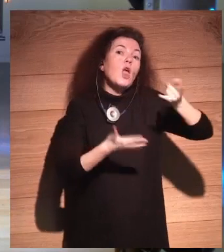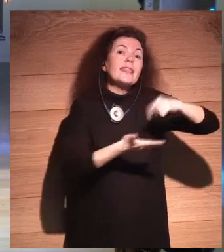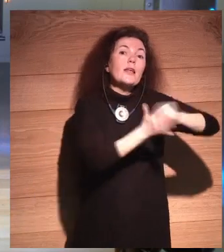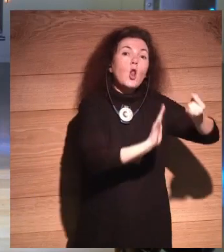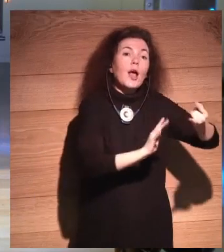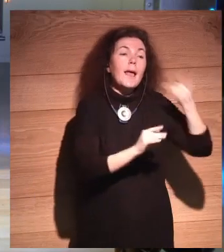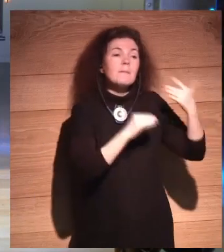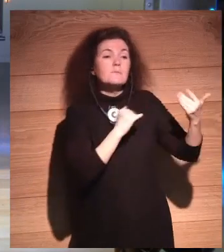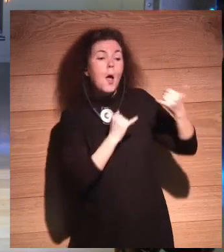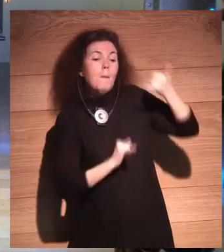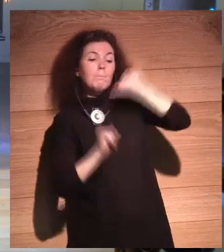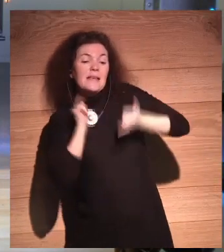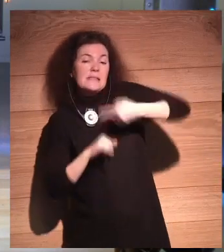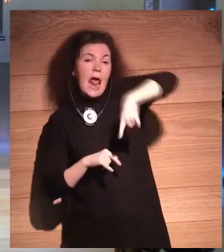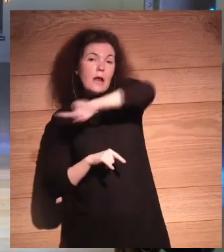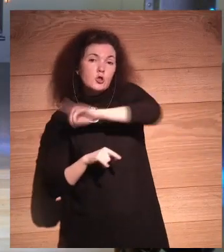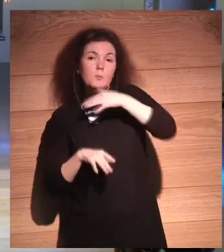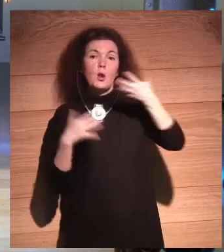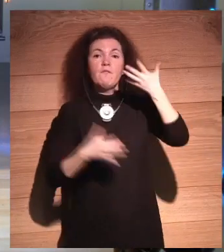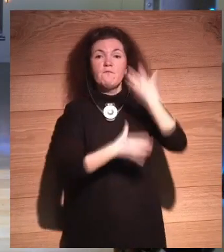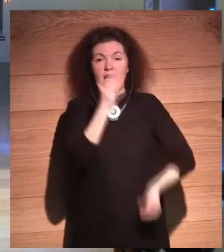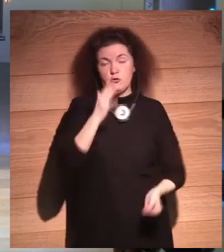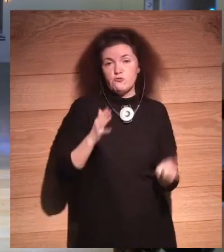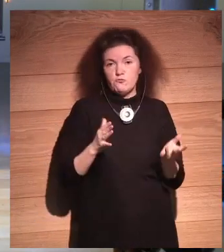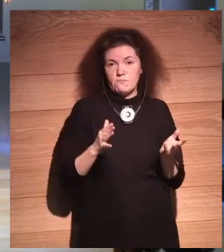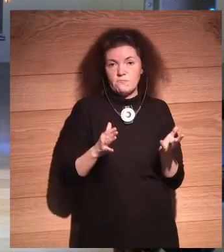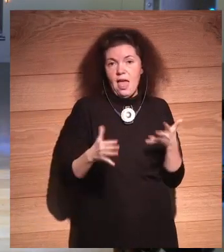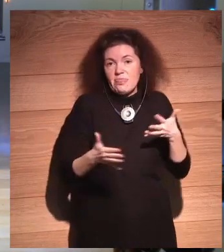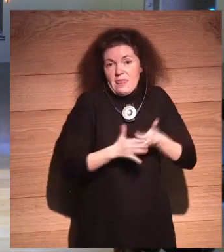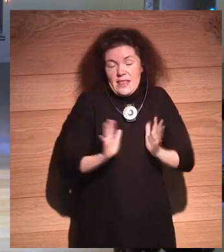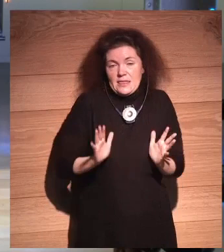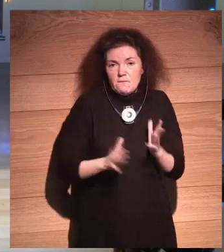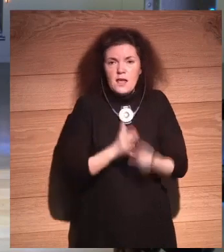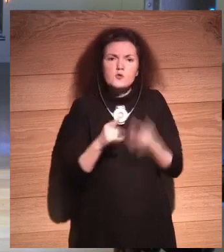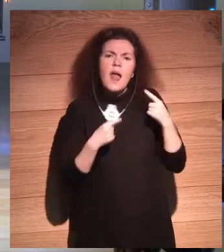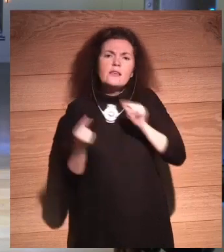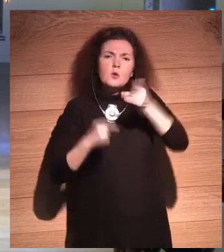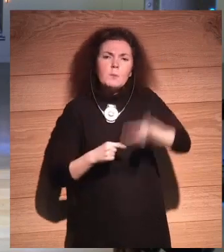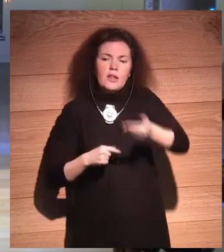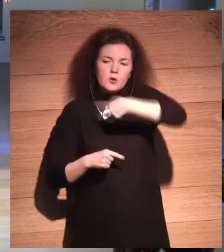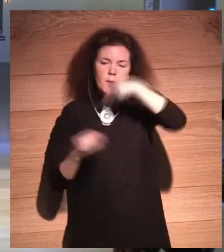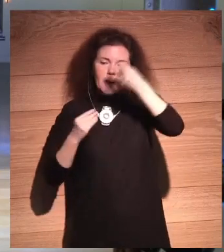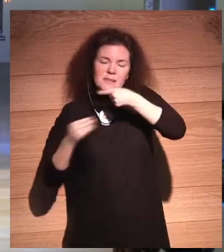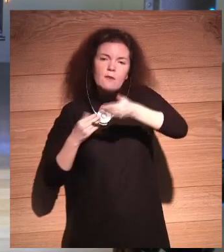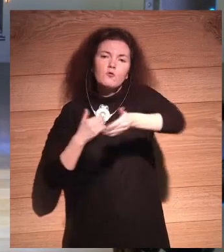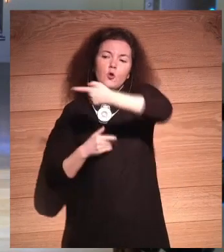nos va a pisar por accidente. Esto es una discusión muy importante, tenemos que pensar quiénes queremos ser.